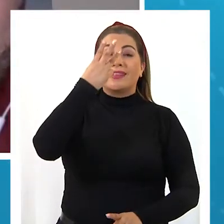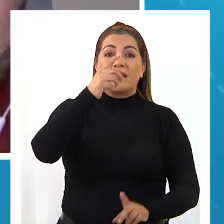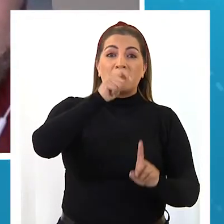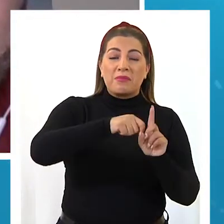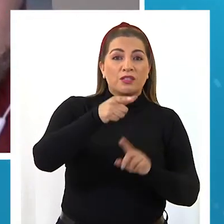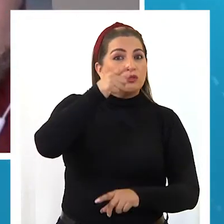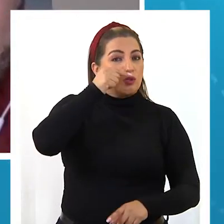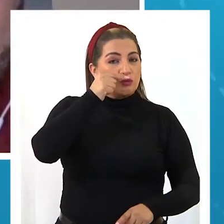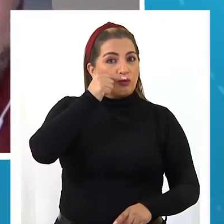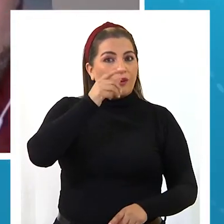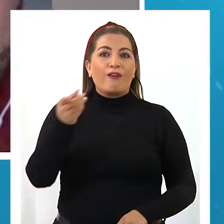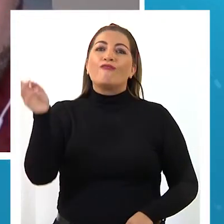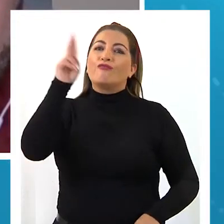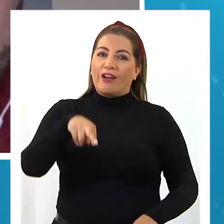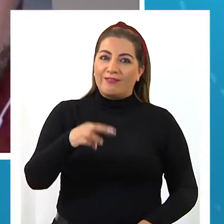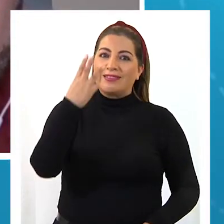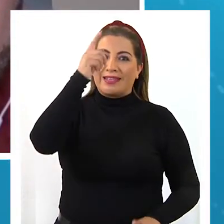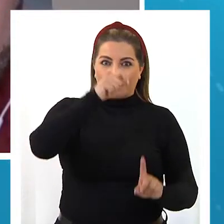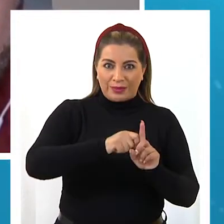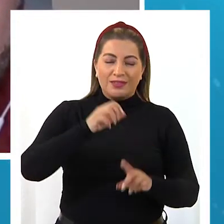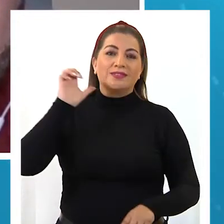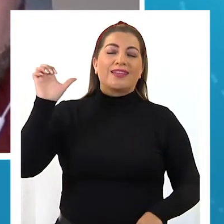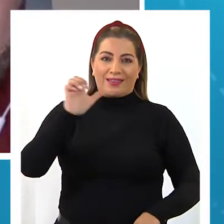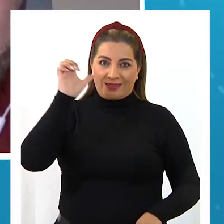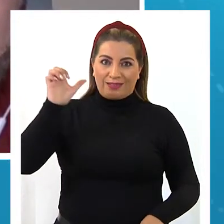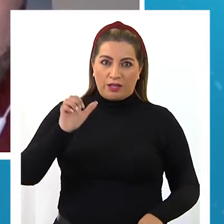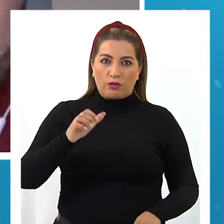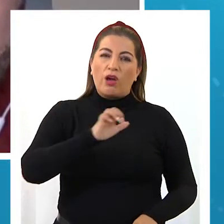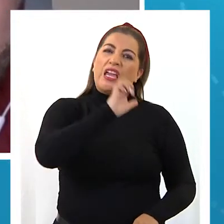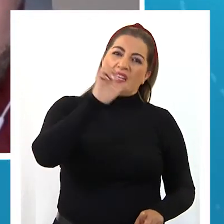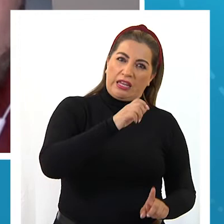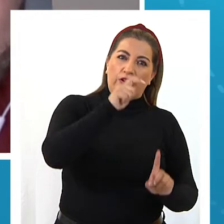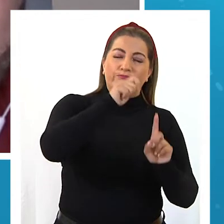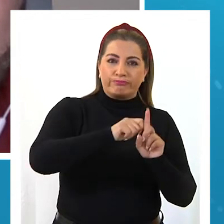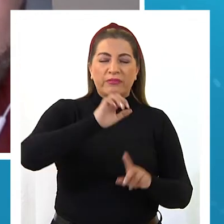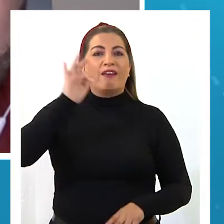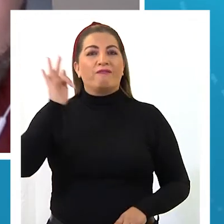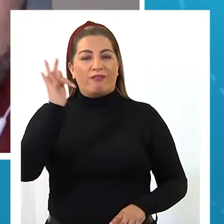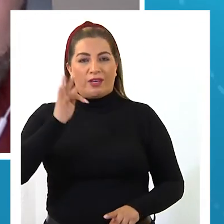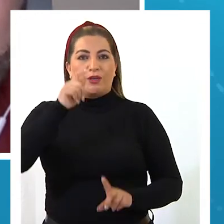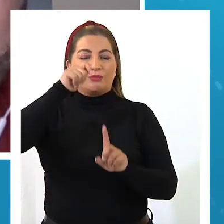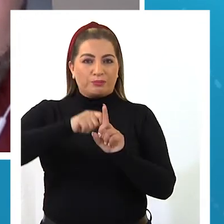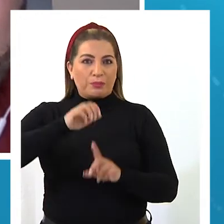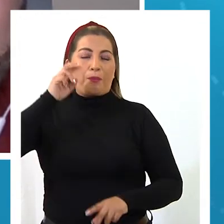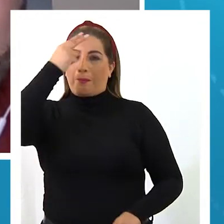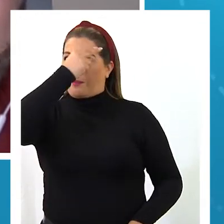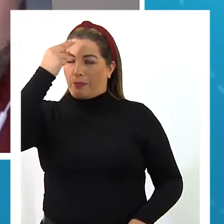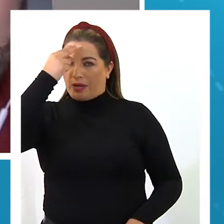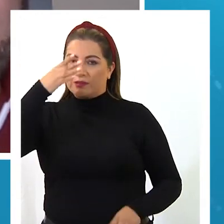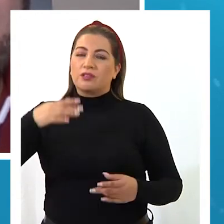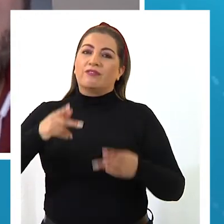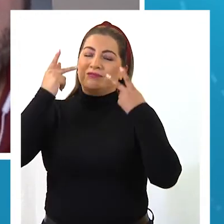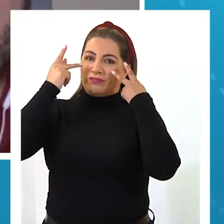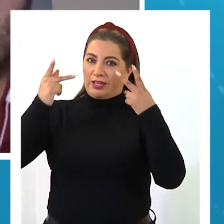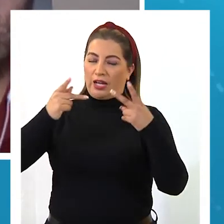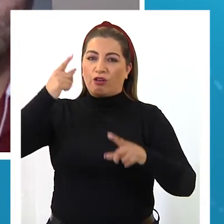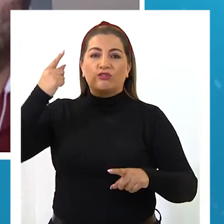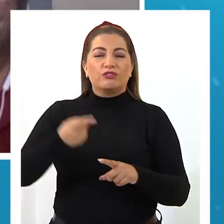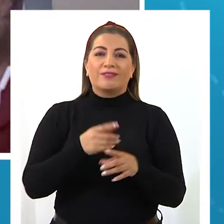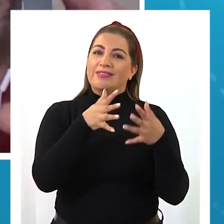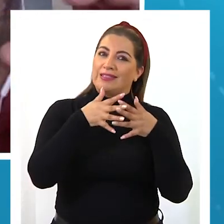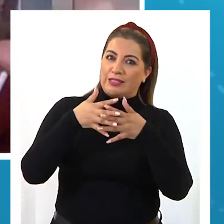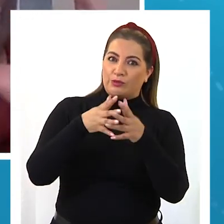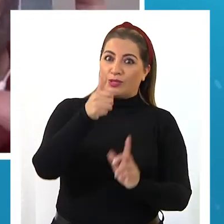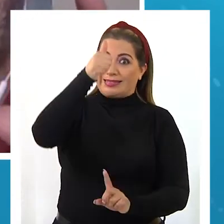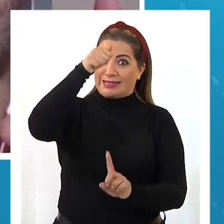Vamos a pasar el verano acá en Iquique. Nos vamos estar enero, febrero y marzo. Y en marzo, la quincea de marzo, nos estaremos yendo nuevamente a Estados Unidos por seis meses.